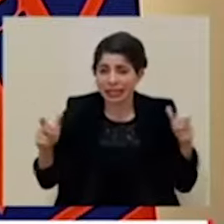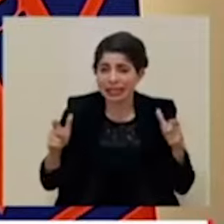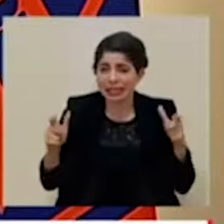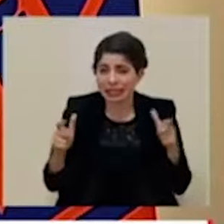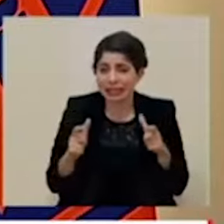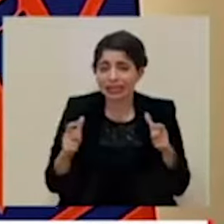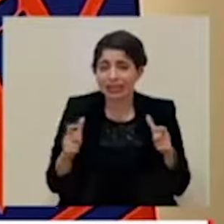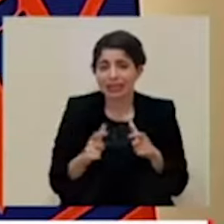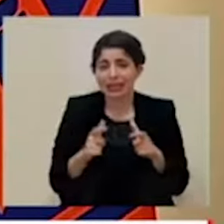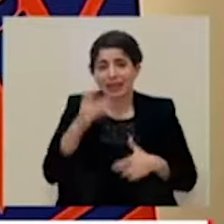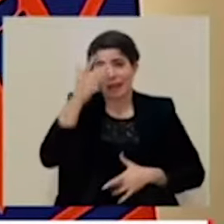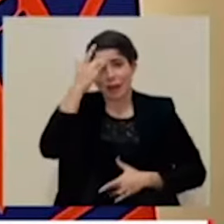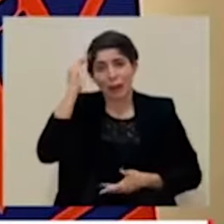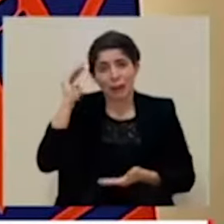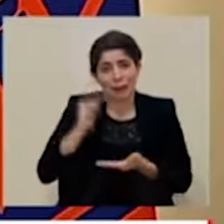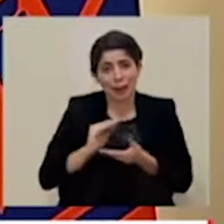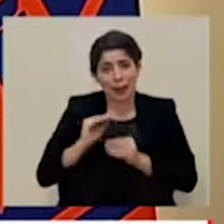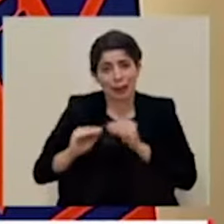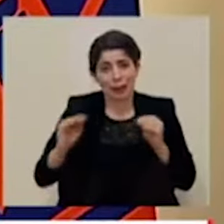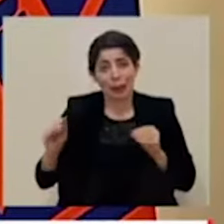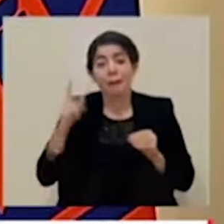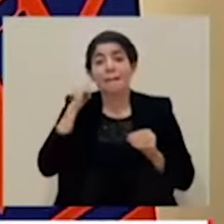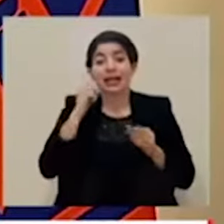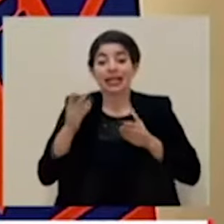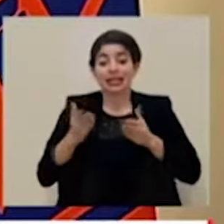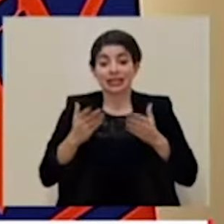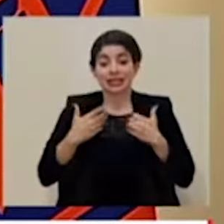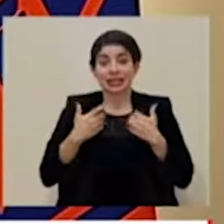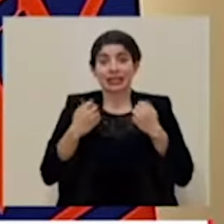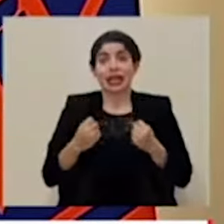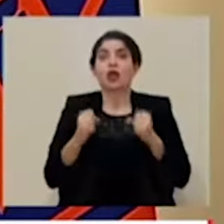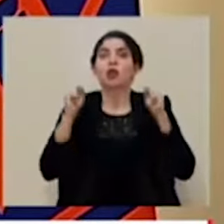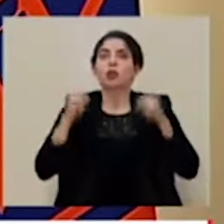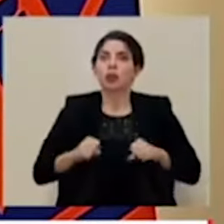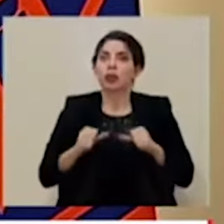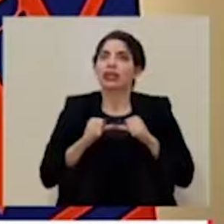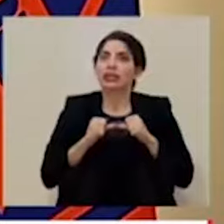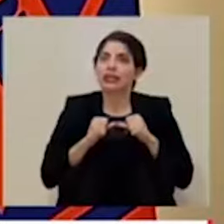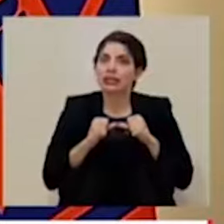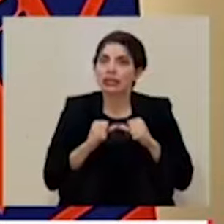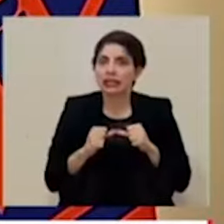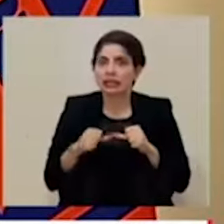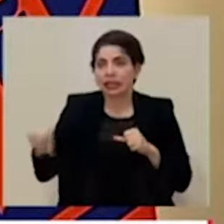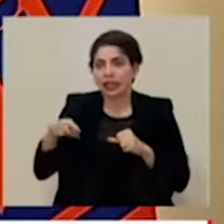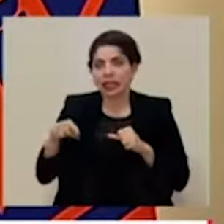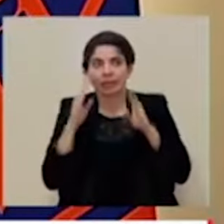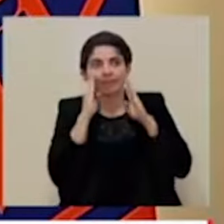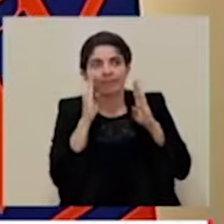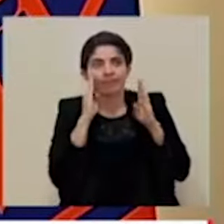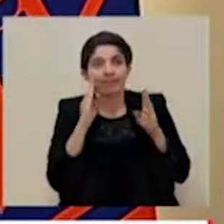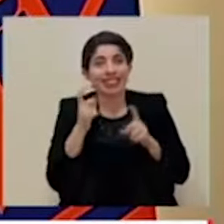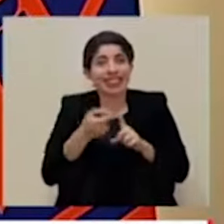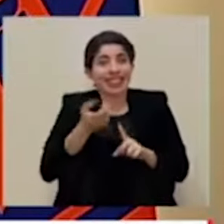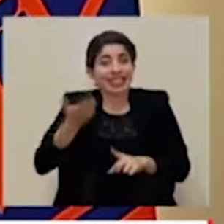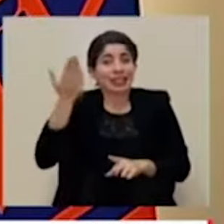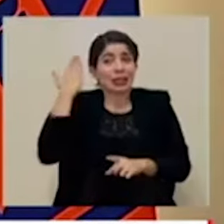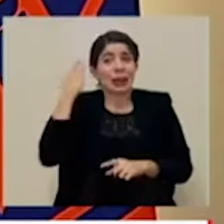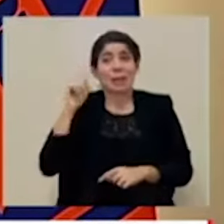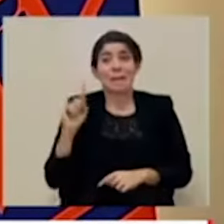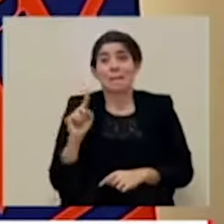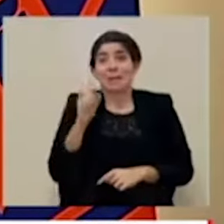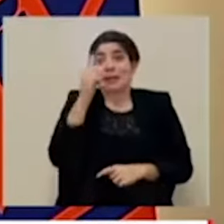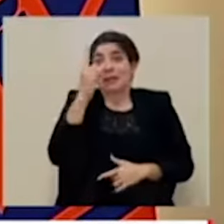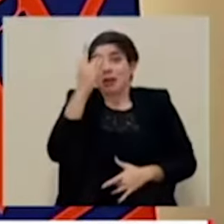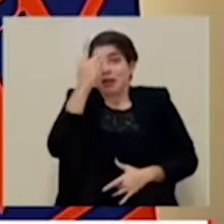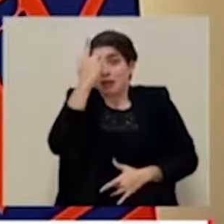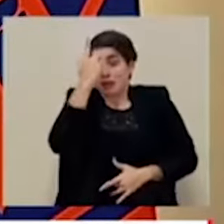enfermedad y que nuestros servicios de salud puedan seguir respondiendo como lo han hecho siempre, como lo han hecho desde el primer caso